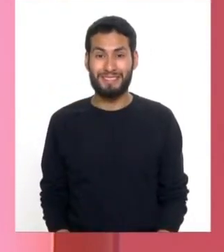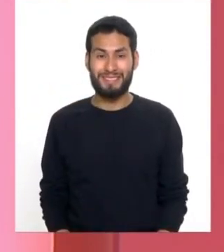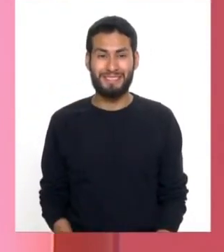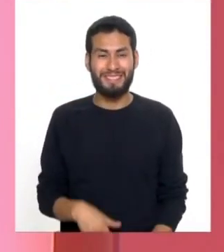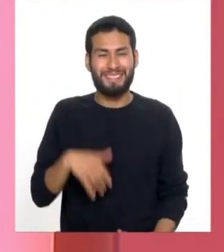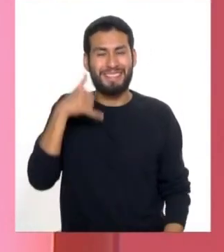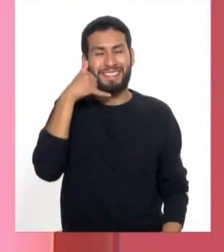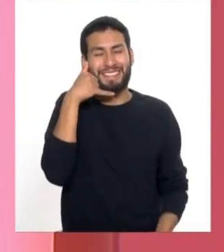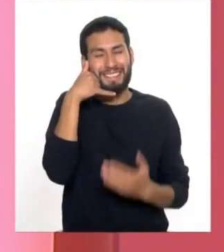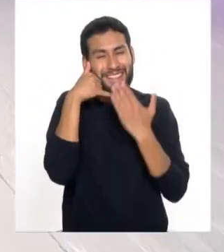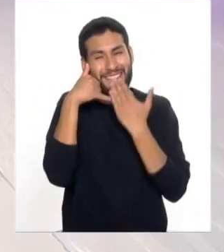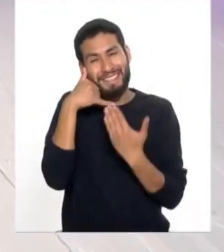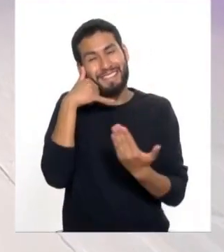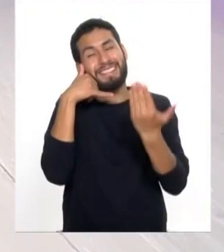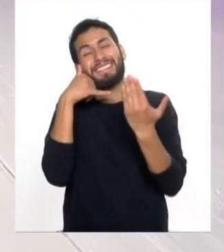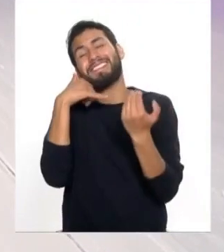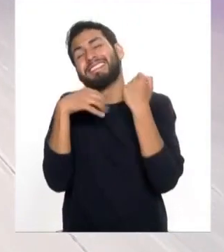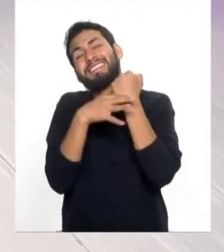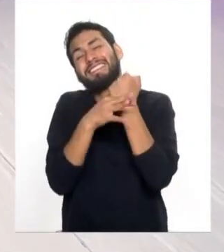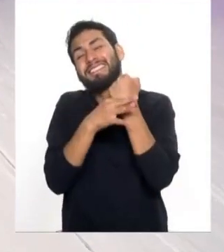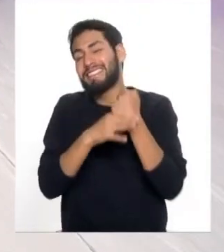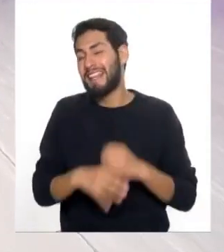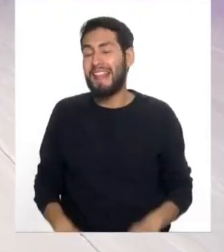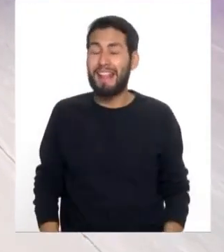Buenos días, doctora.